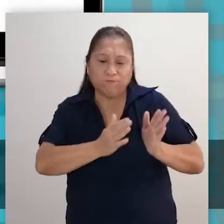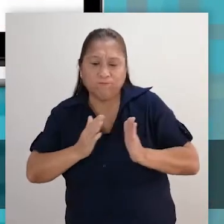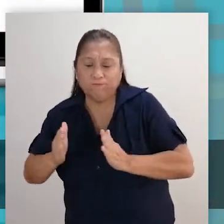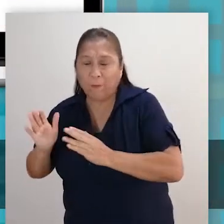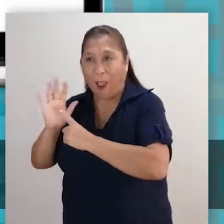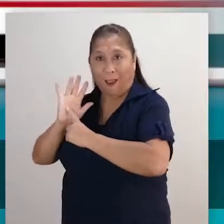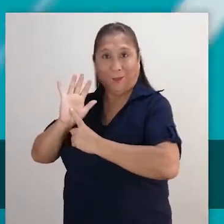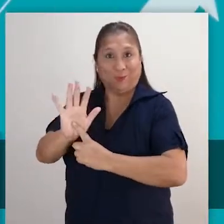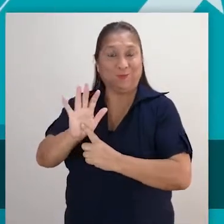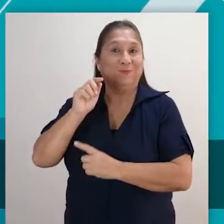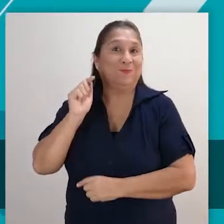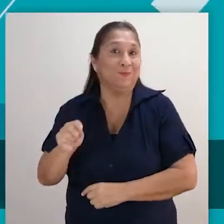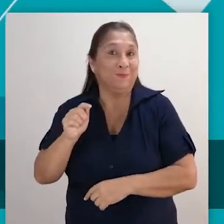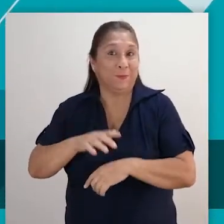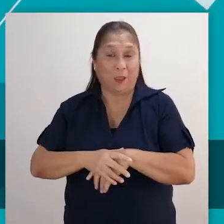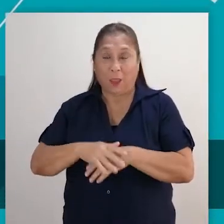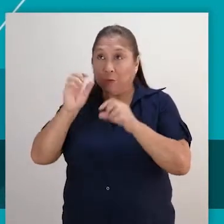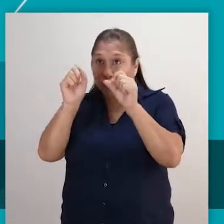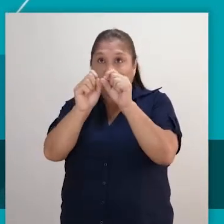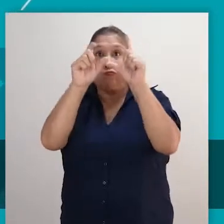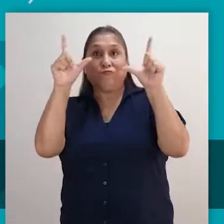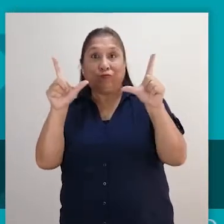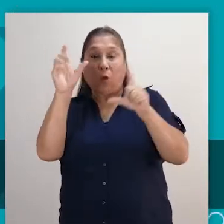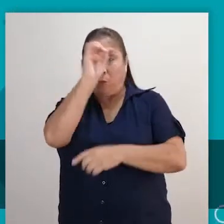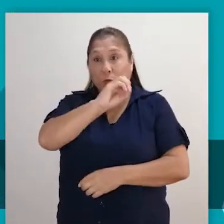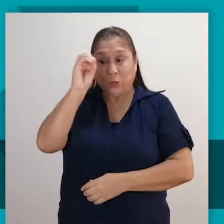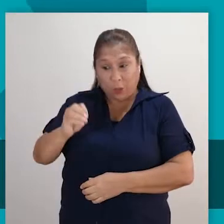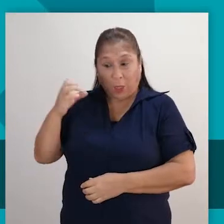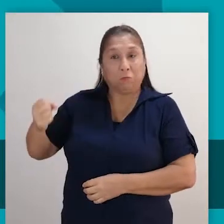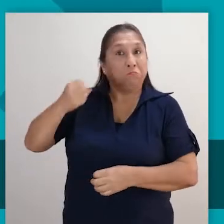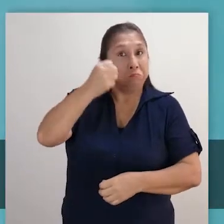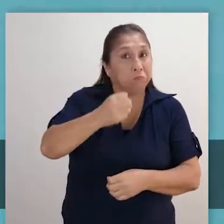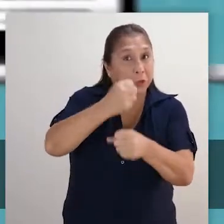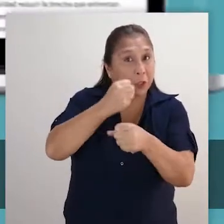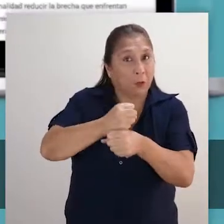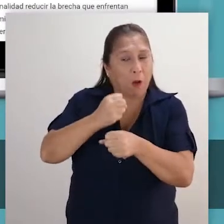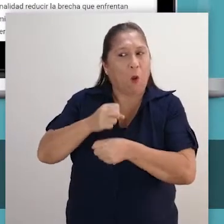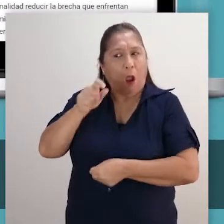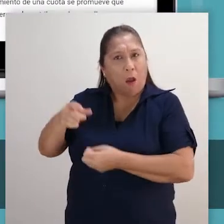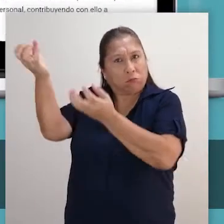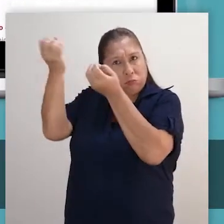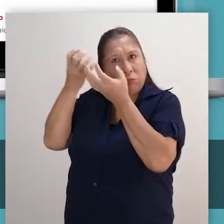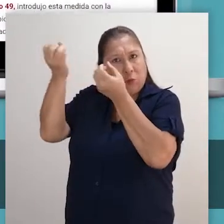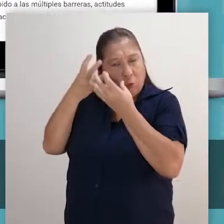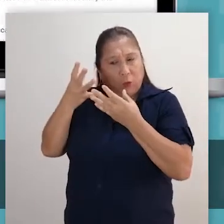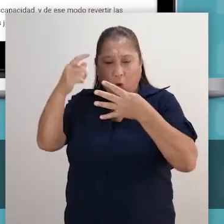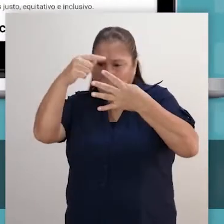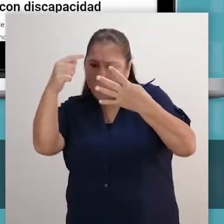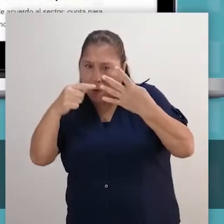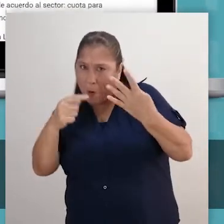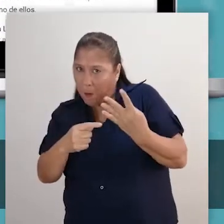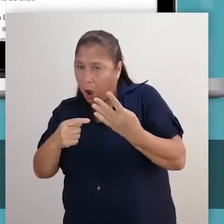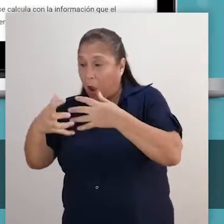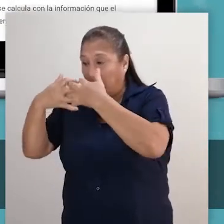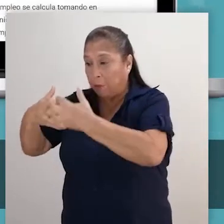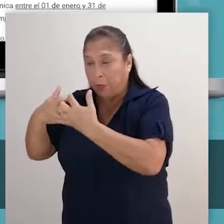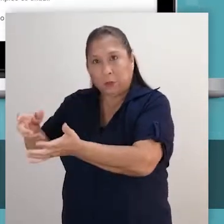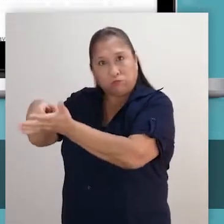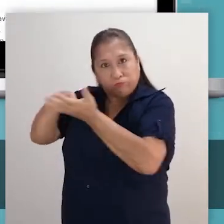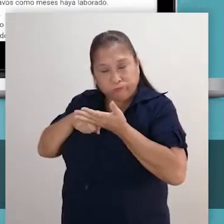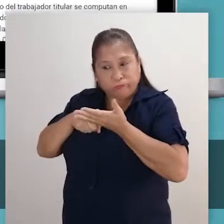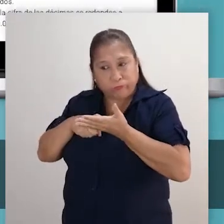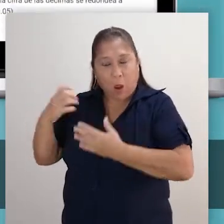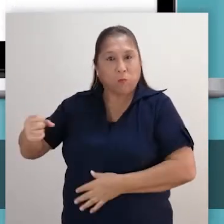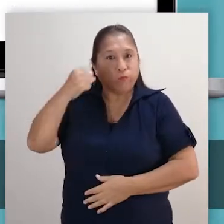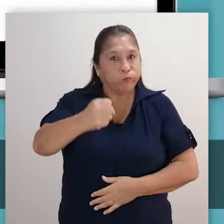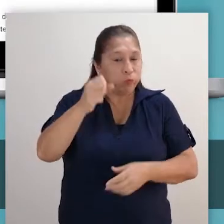la siguiente manera en la pestaña cuota de empleo se presenta la información sobre las entidades obligadas a contratar a personas